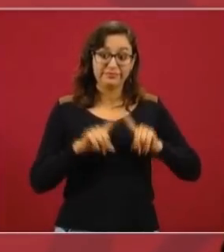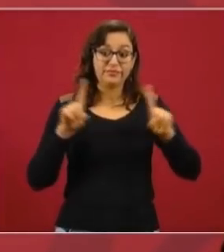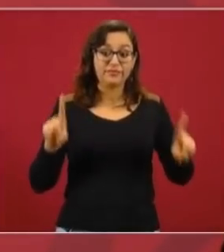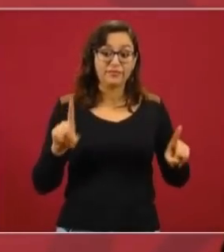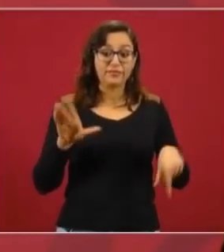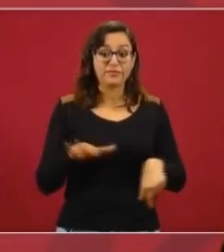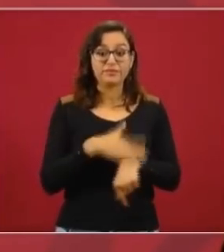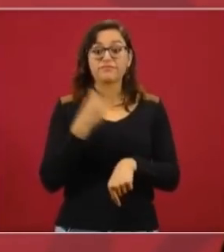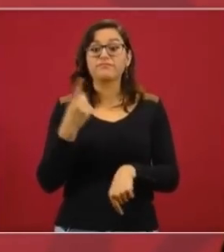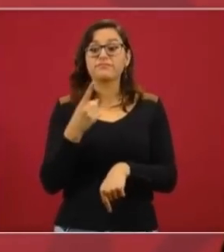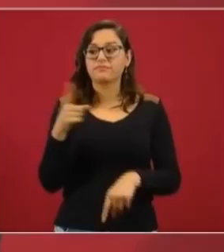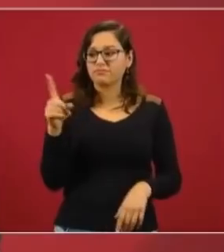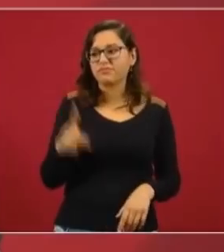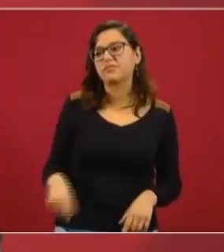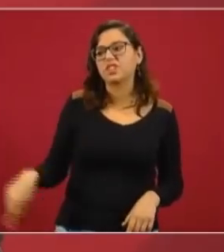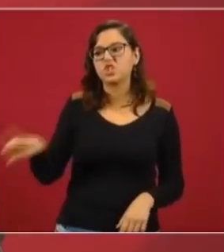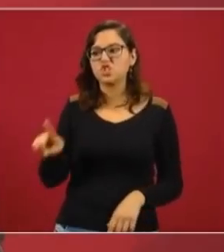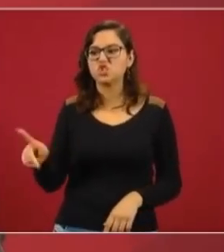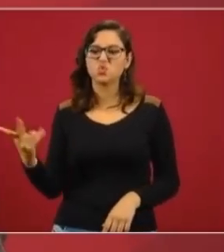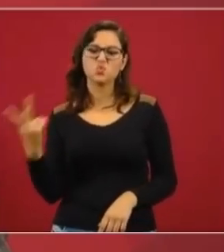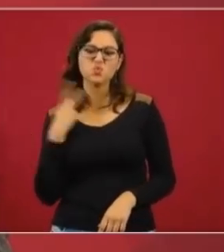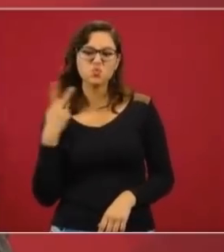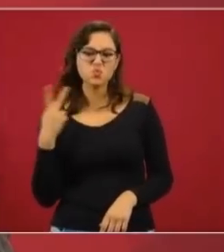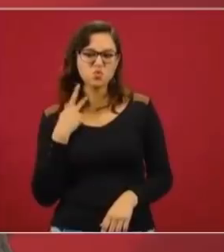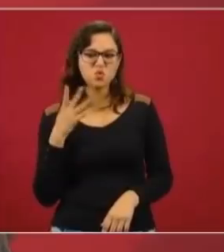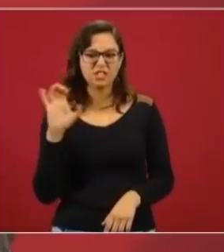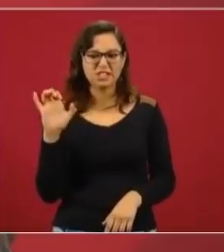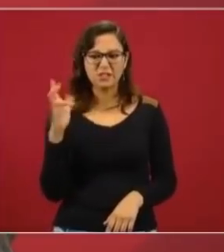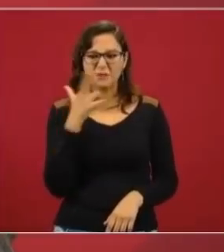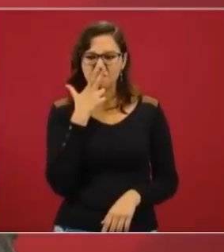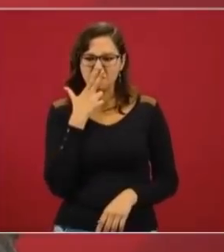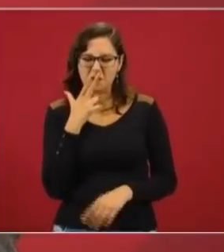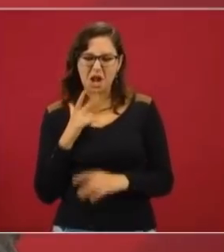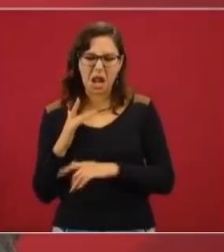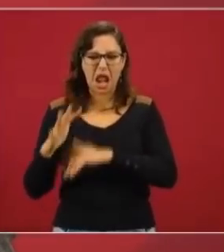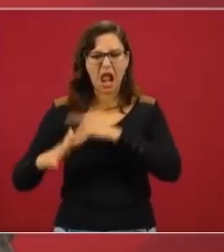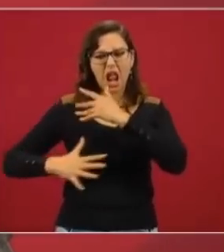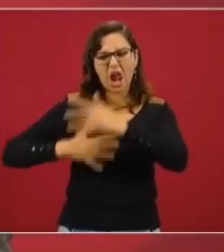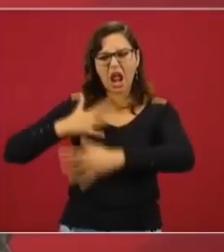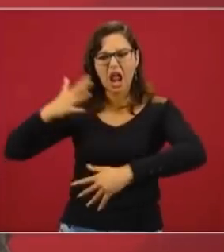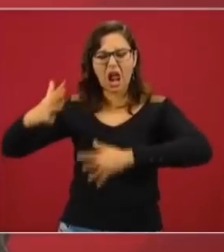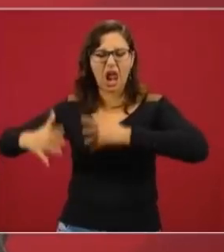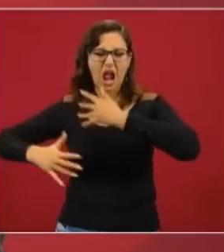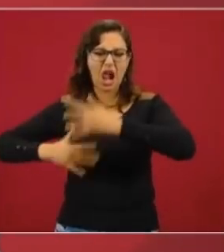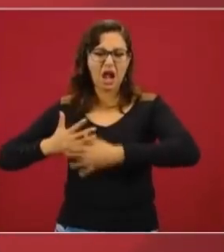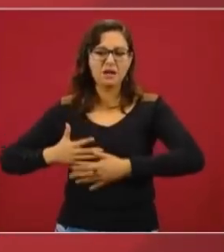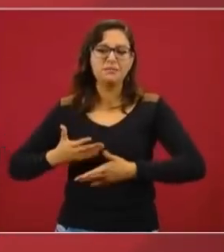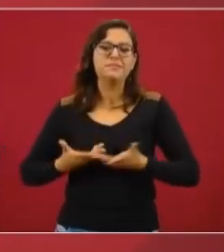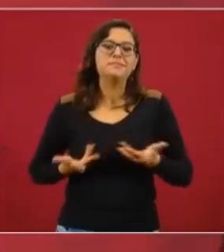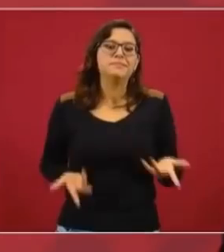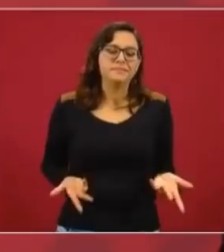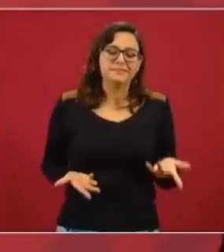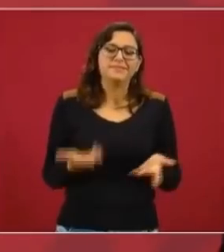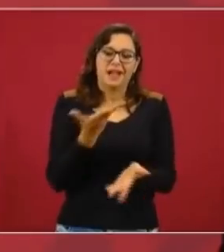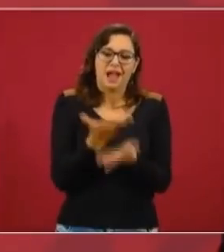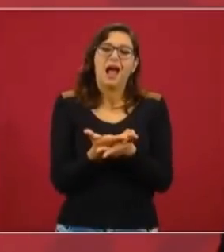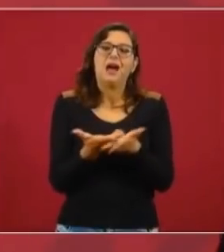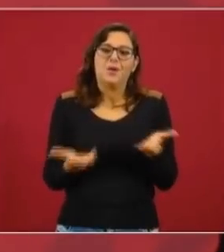personajes de Chihuahua ya ha originado